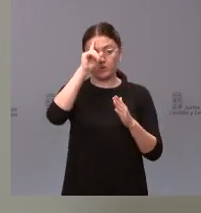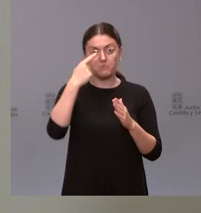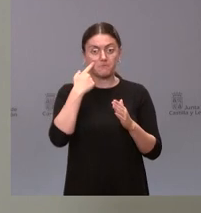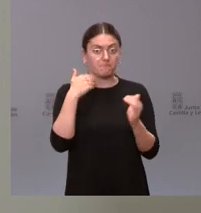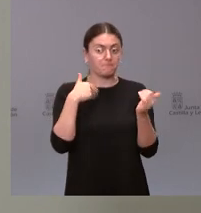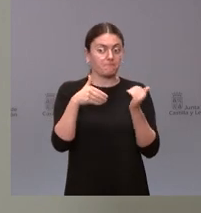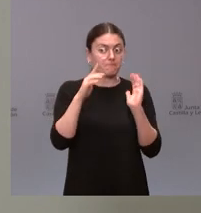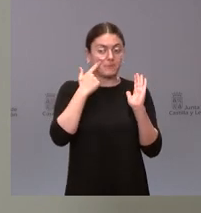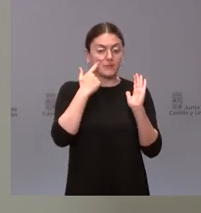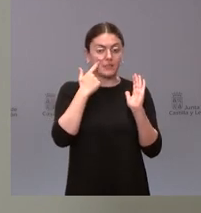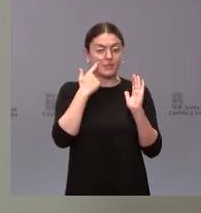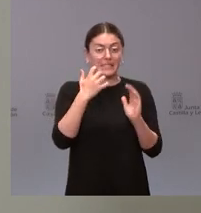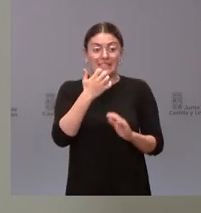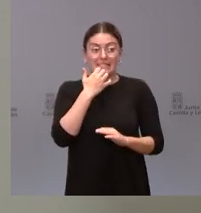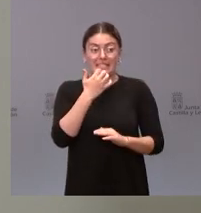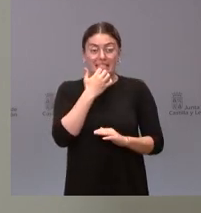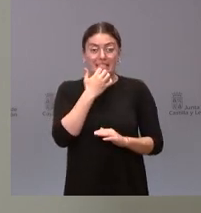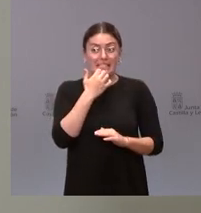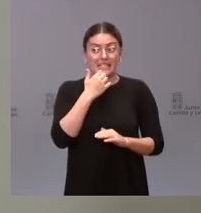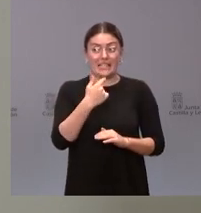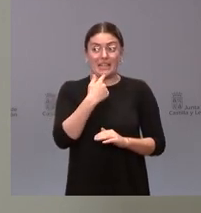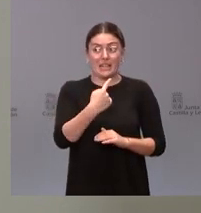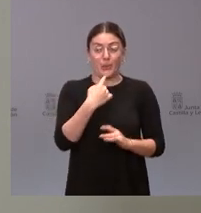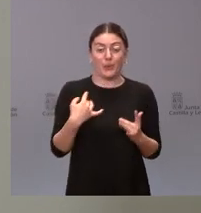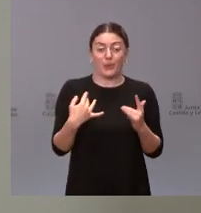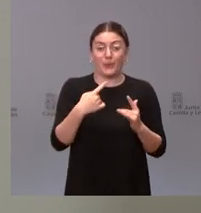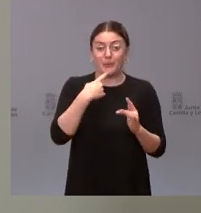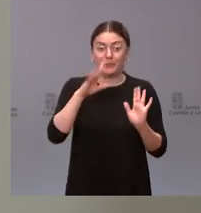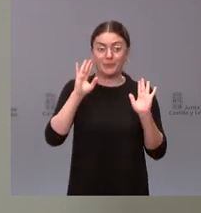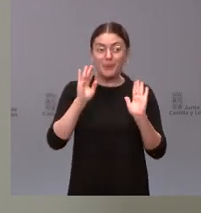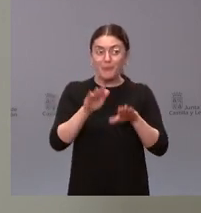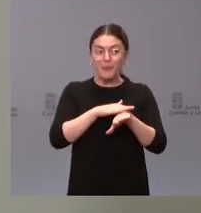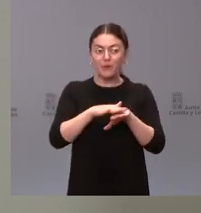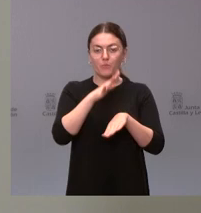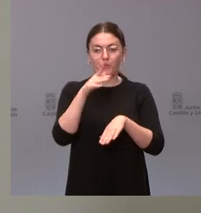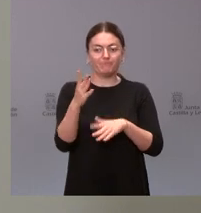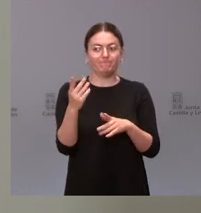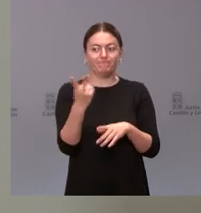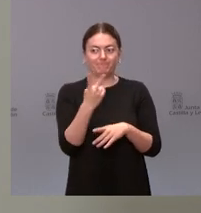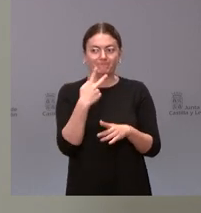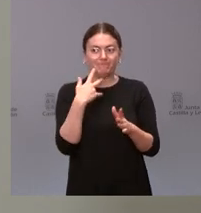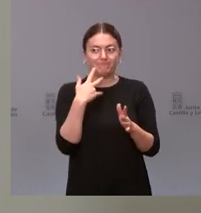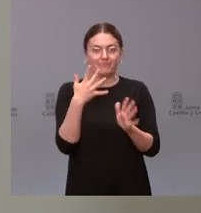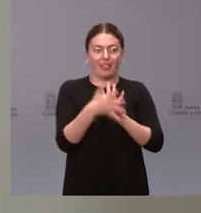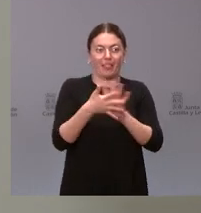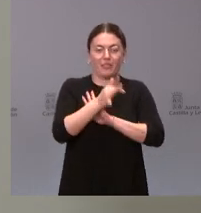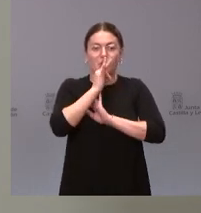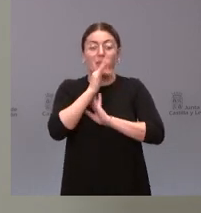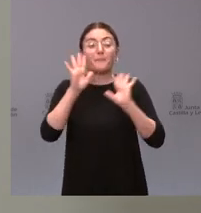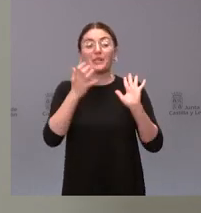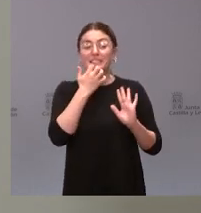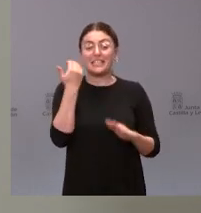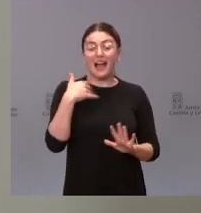me disculpen si no llegaron a hablar y quizá me han anticipado en una información que ellos no han podido comentar pero si lo hubieran comentado pues yo se lo digo